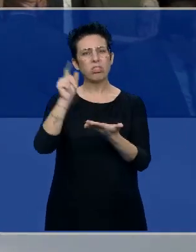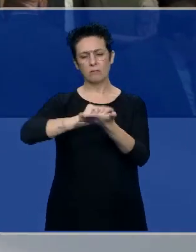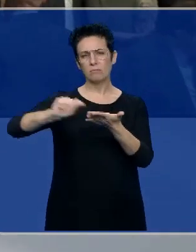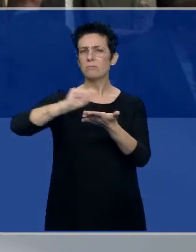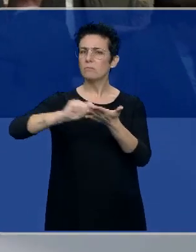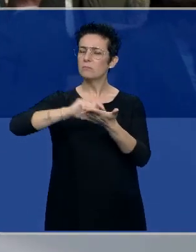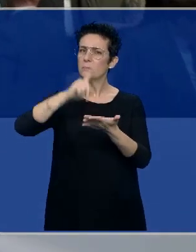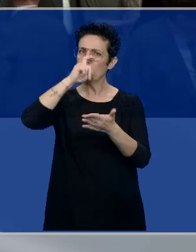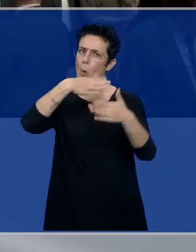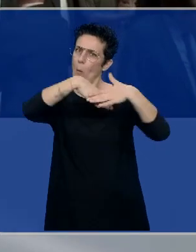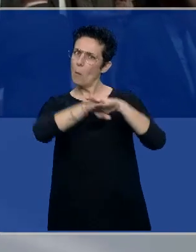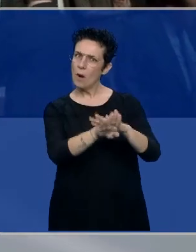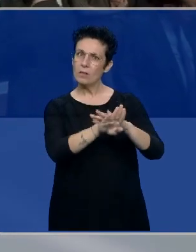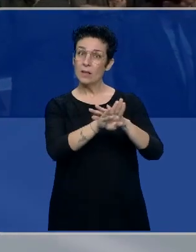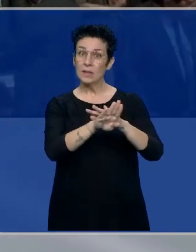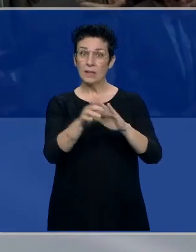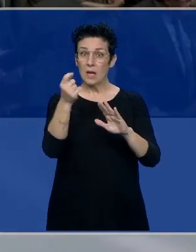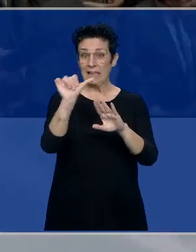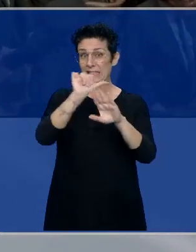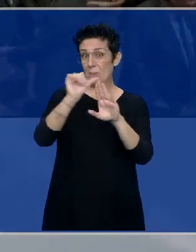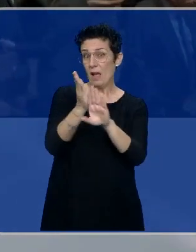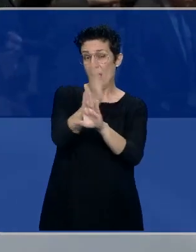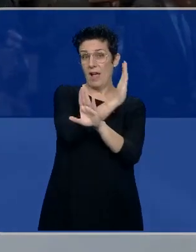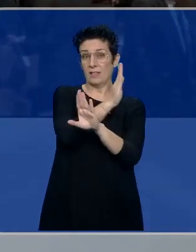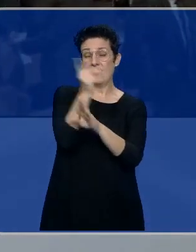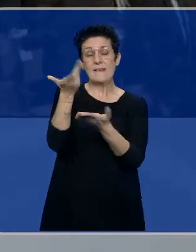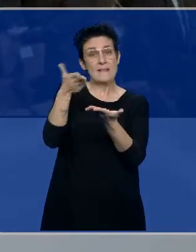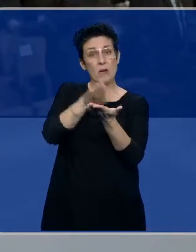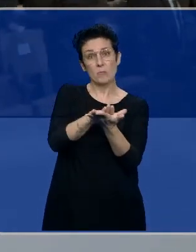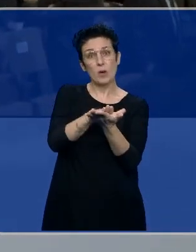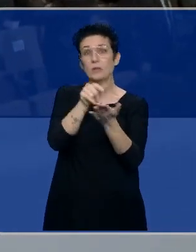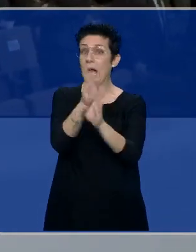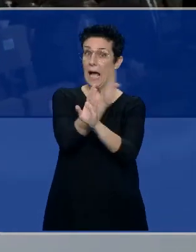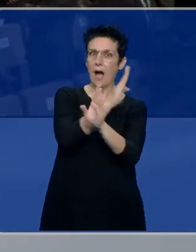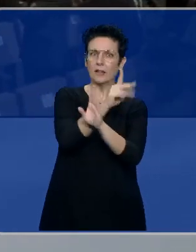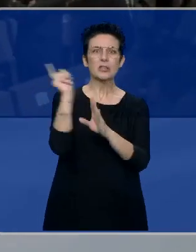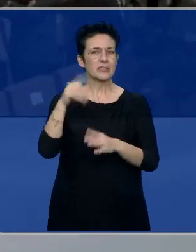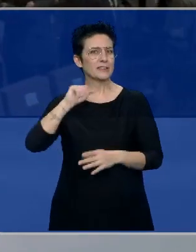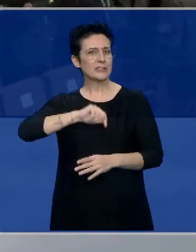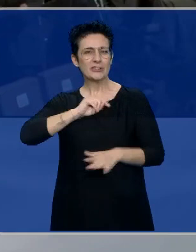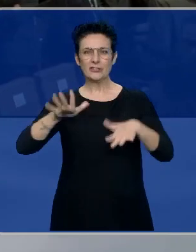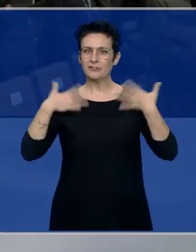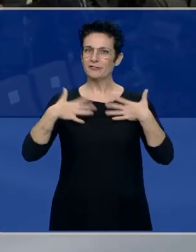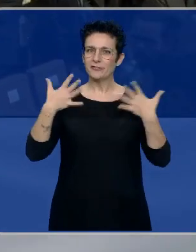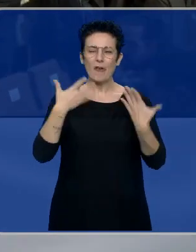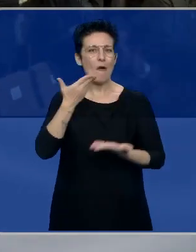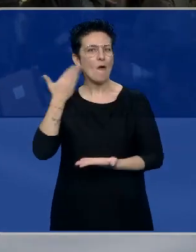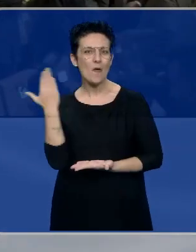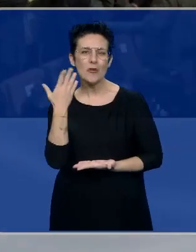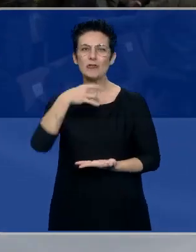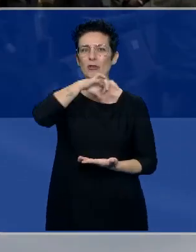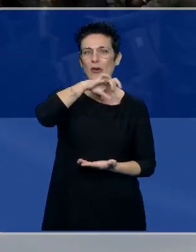bueno, pues semanas antes de fallecer, él se mostraba muy contento, muy orgulloso de